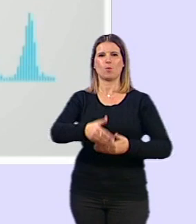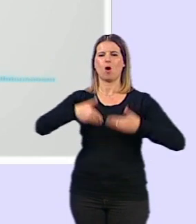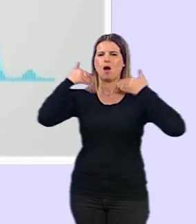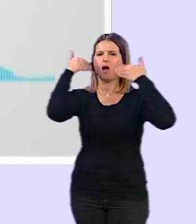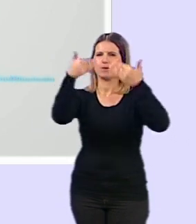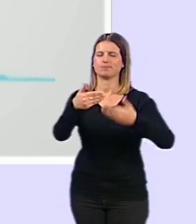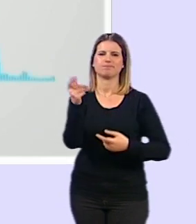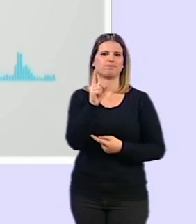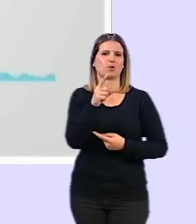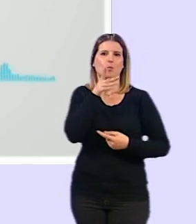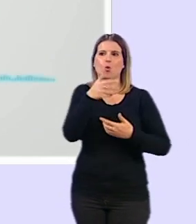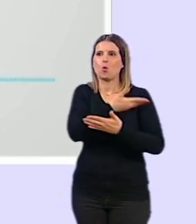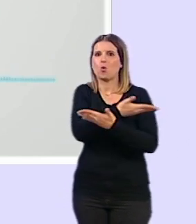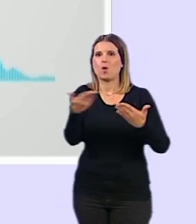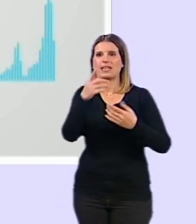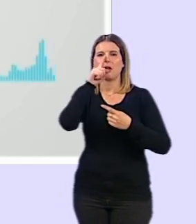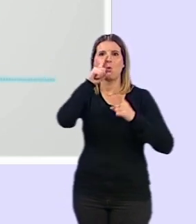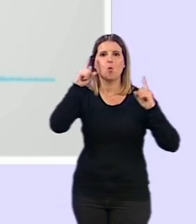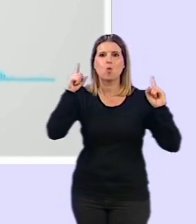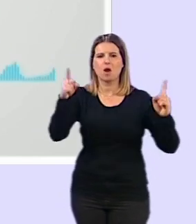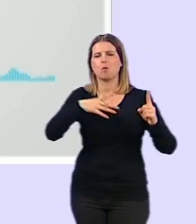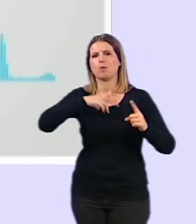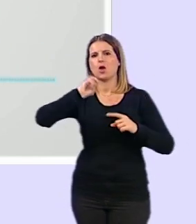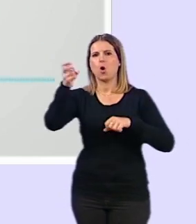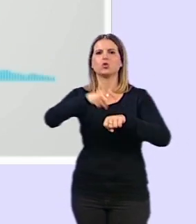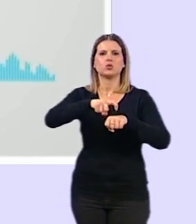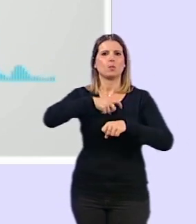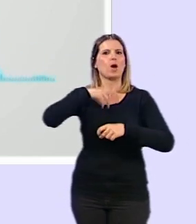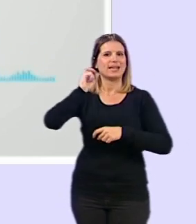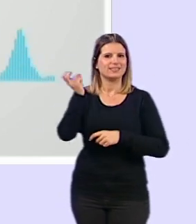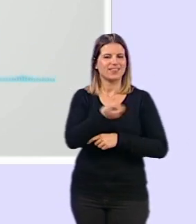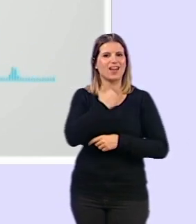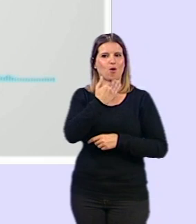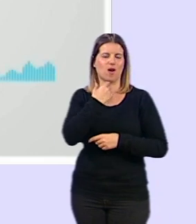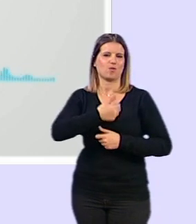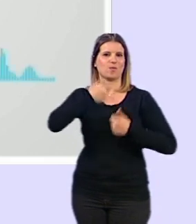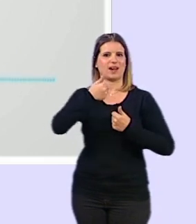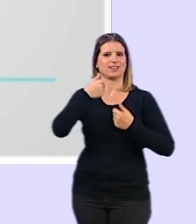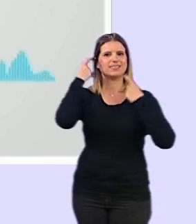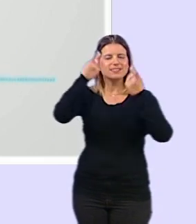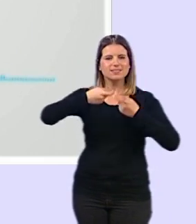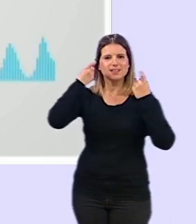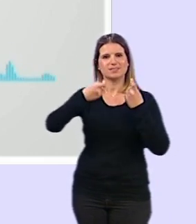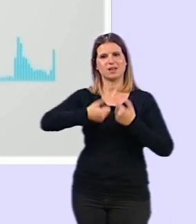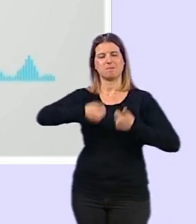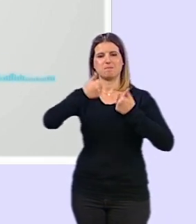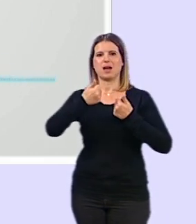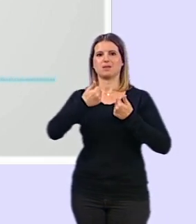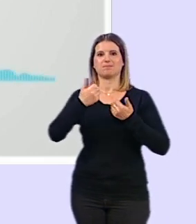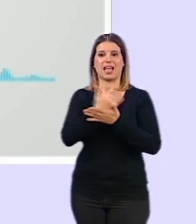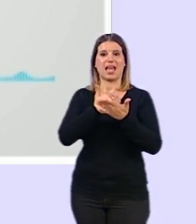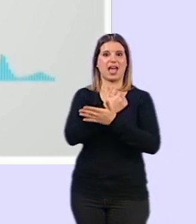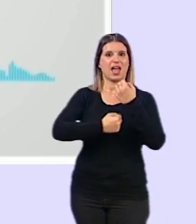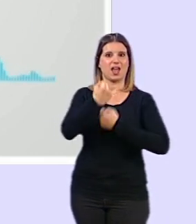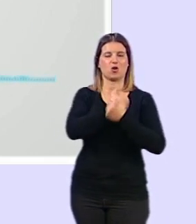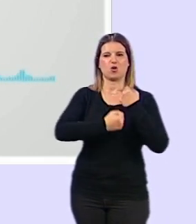independientemente de en cualquier otra parte del año podamos realizar cualquier otro tipo de actividad para favorecer la generación de economía, pero no tenía nada que ver